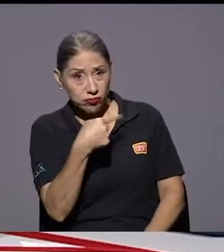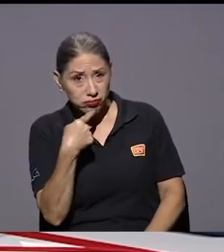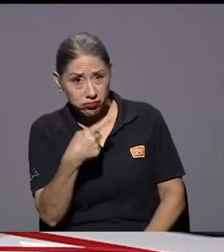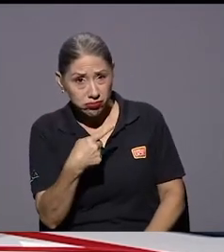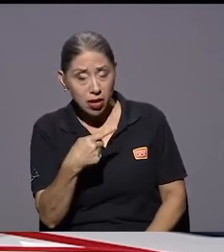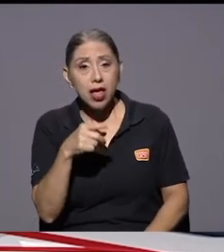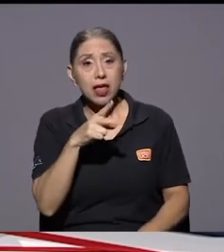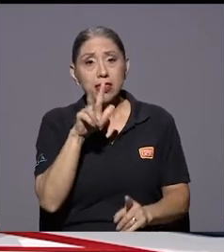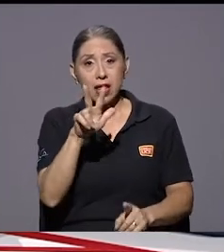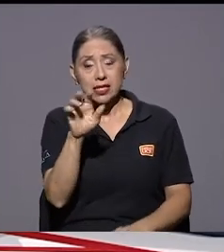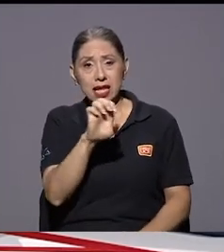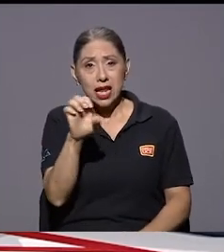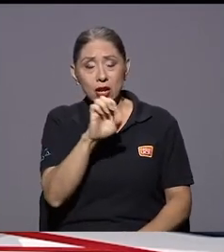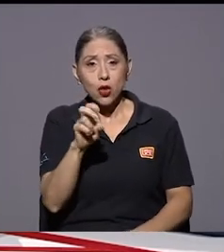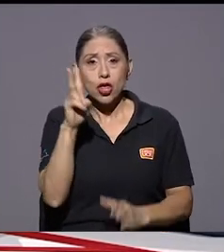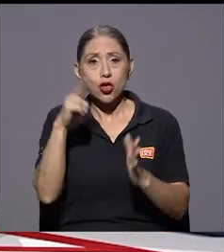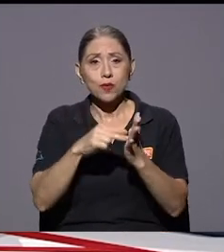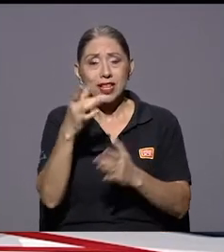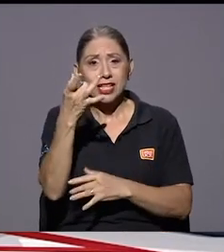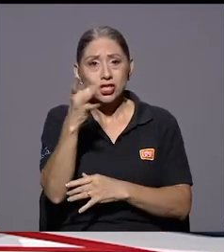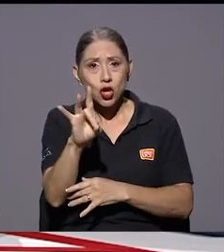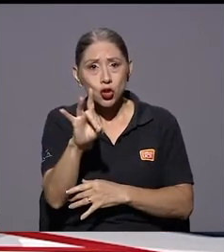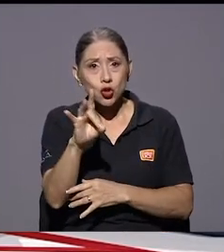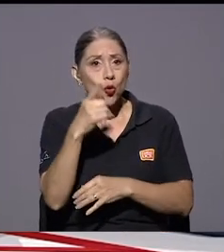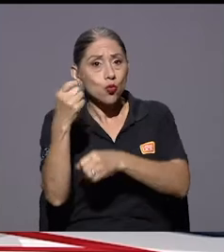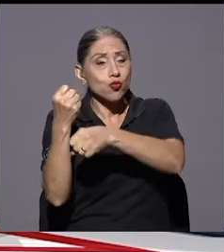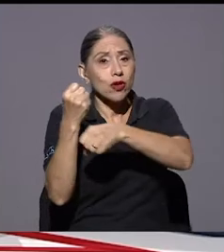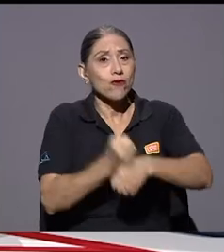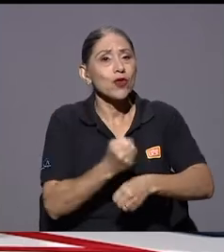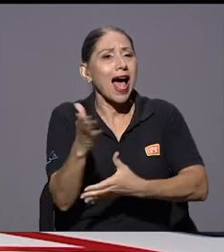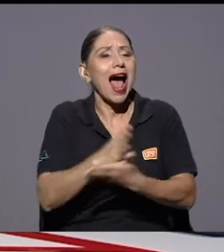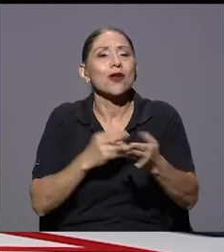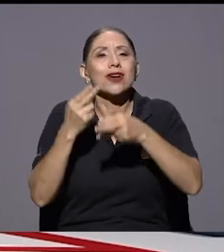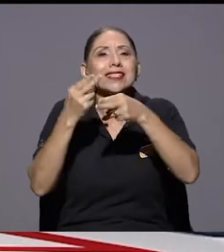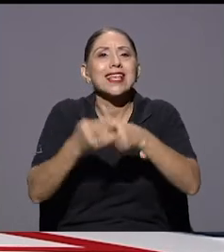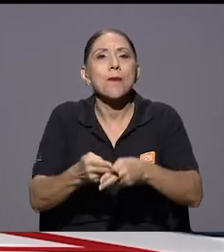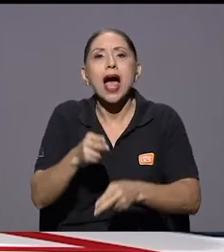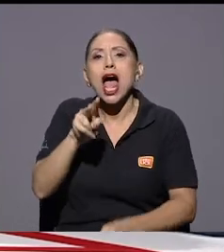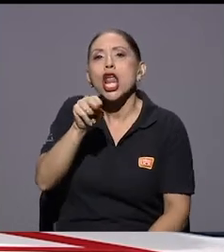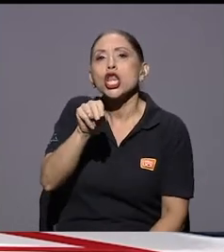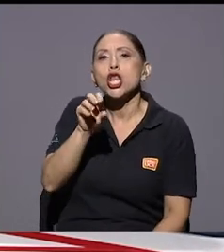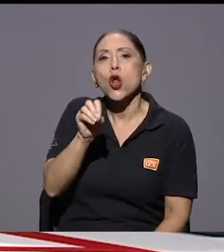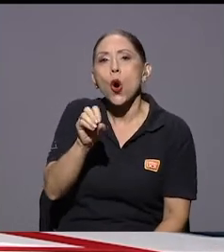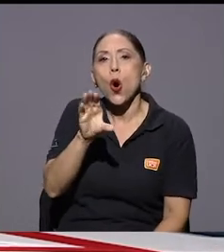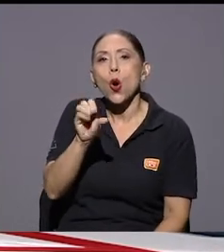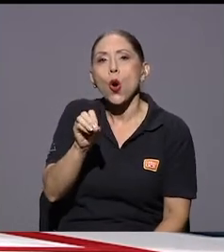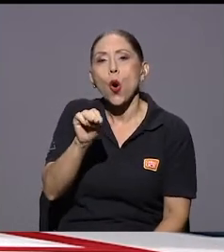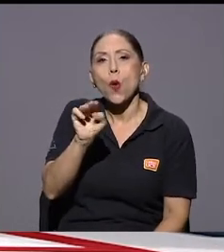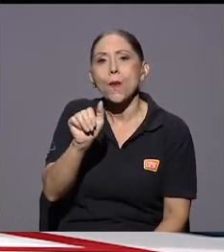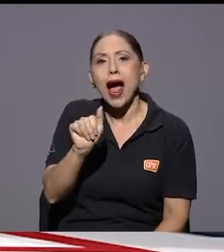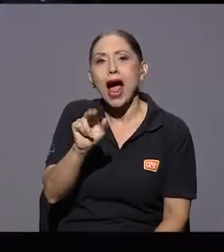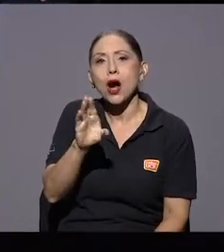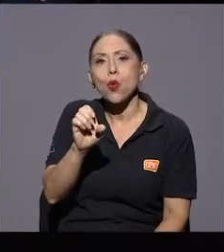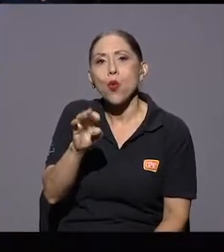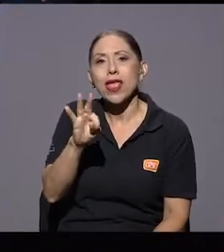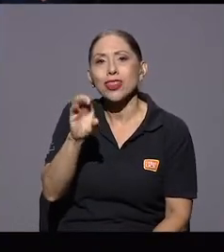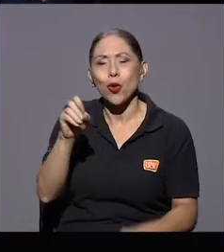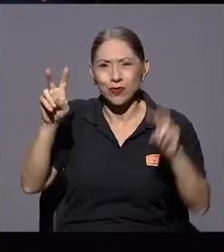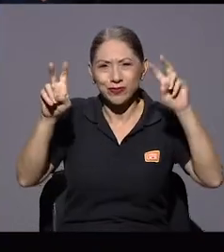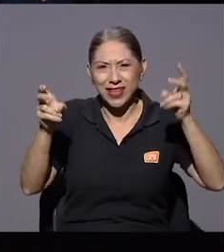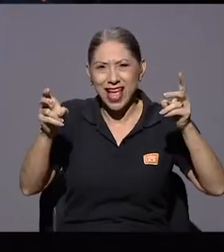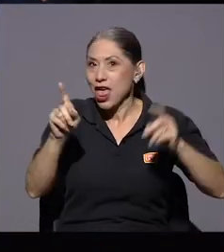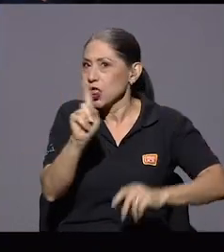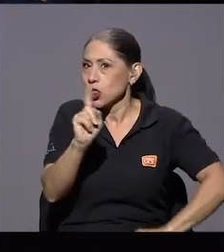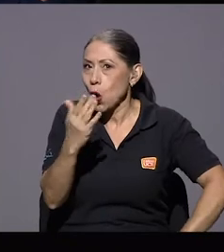verdad? del 2018 funda, como cuento cuénteme un poquito de qué se trata el proyecto y los